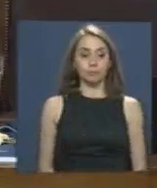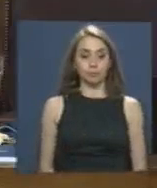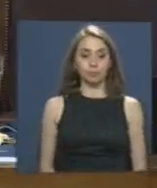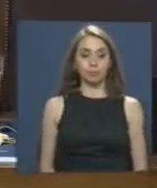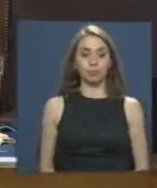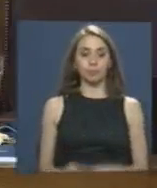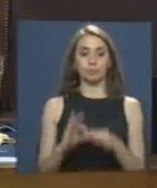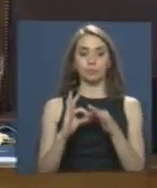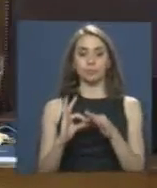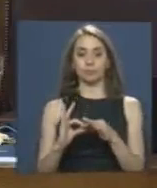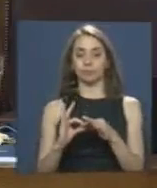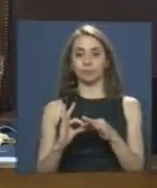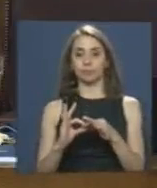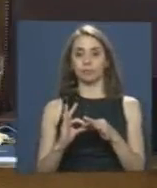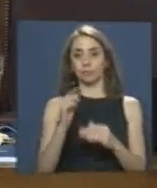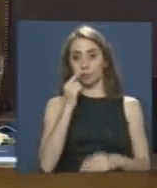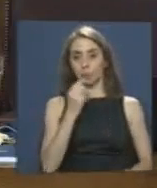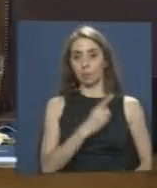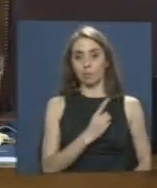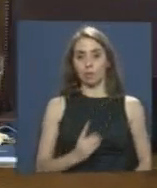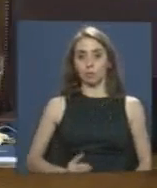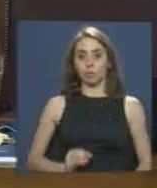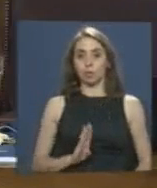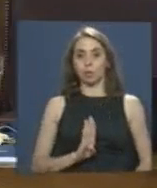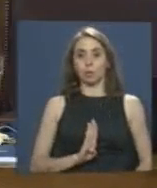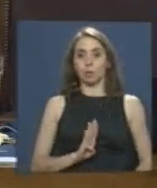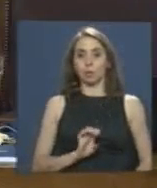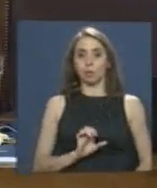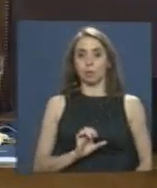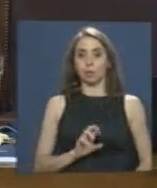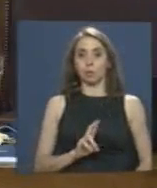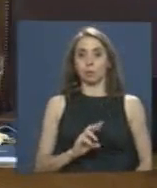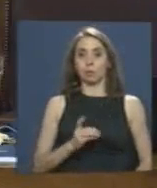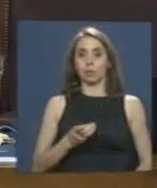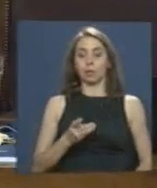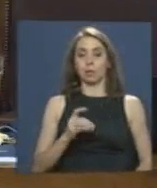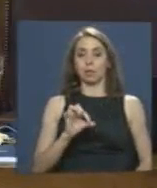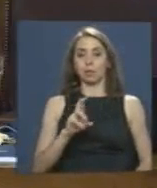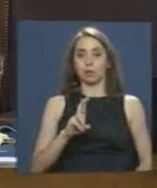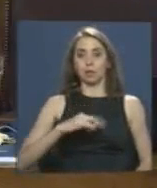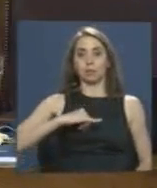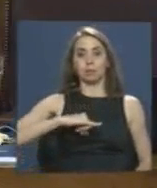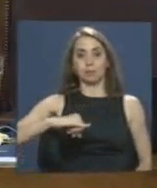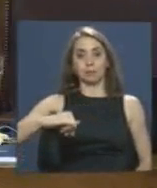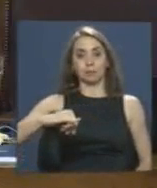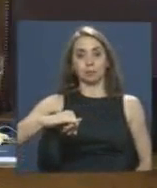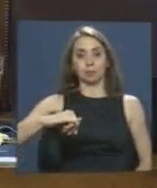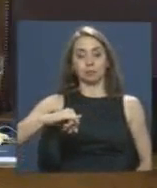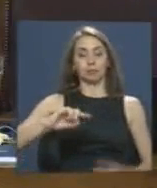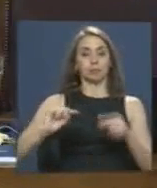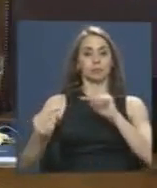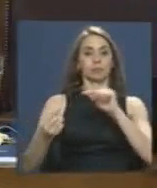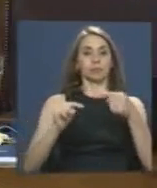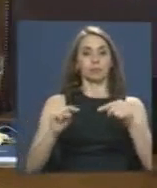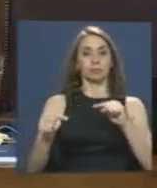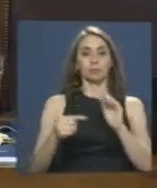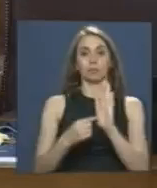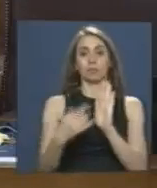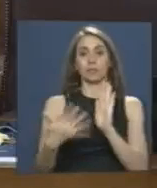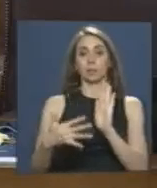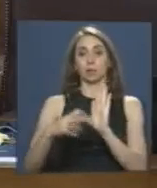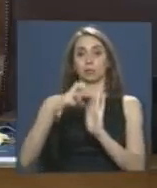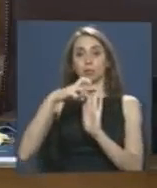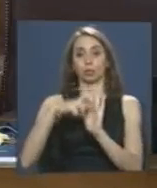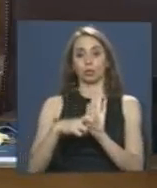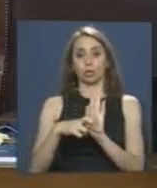Gracias, diputado Bernardo Berger. Continuando con la discusión de tan importante